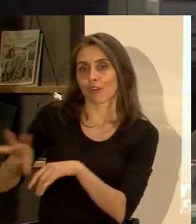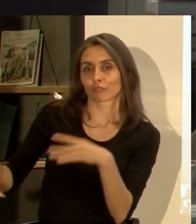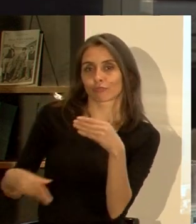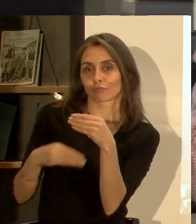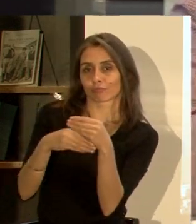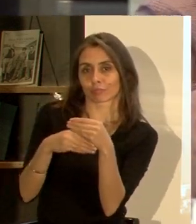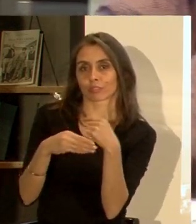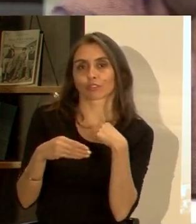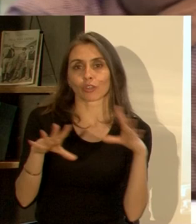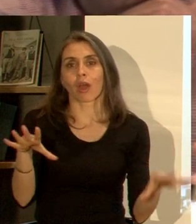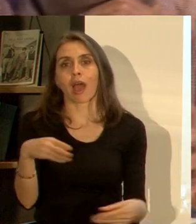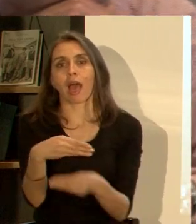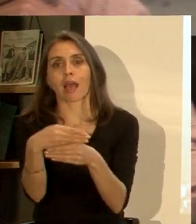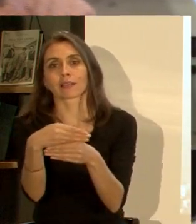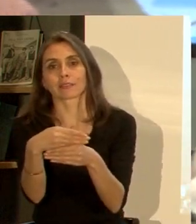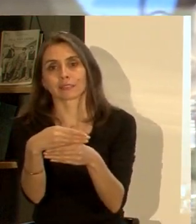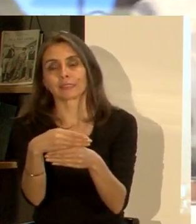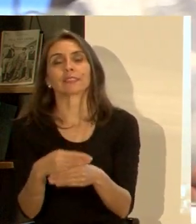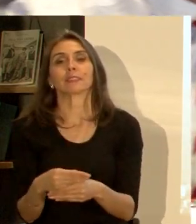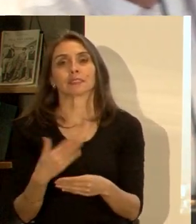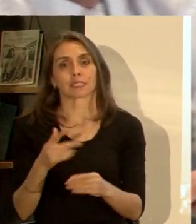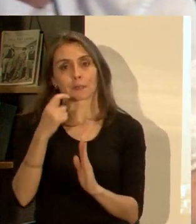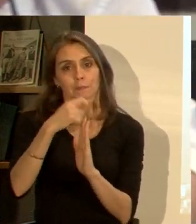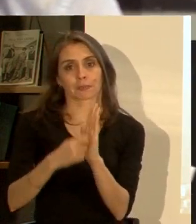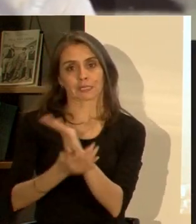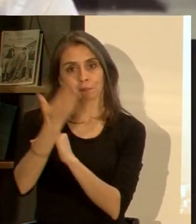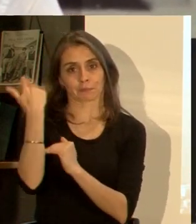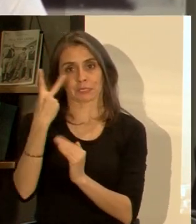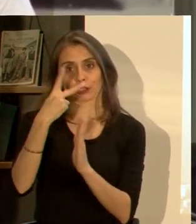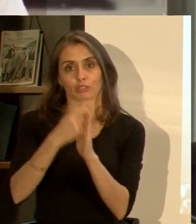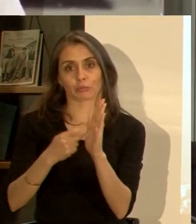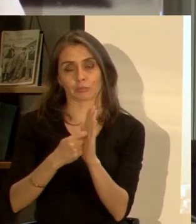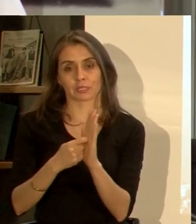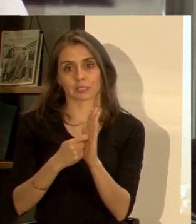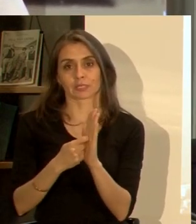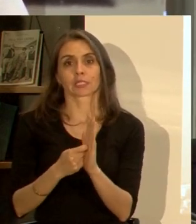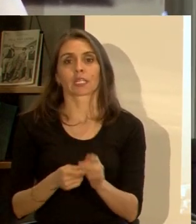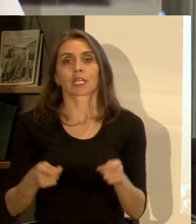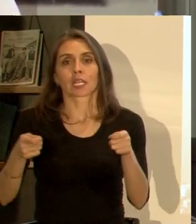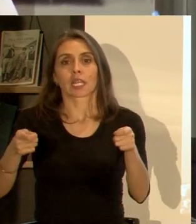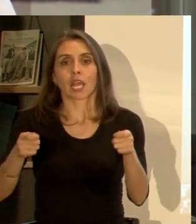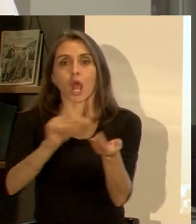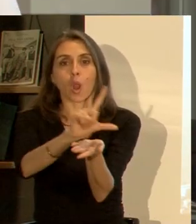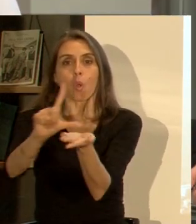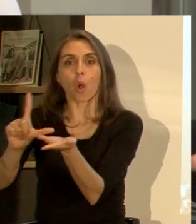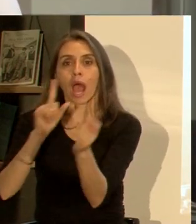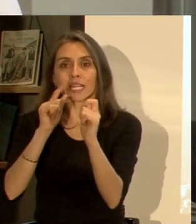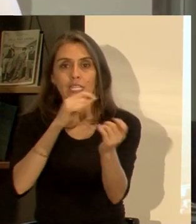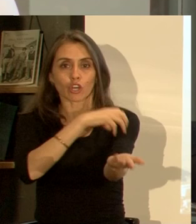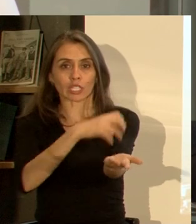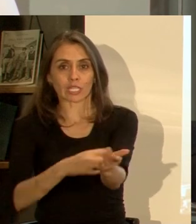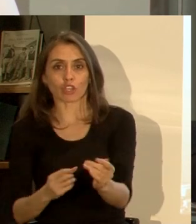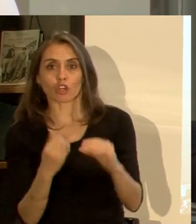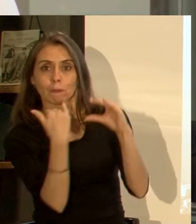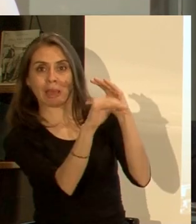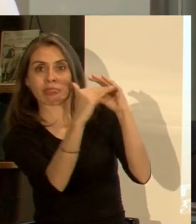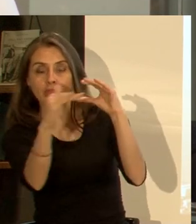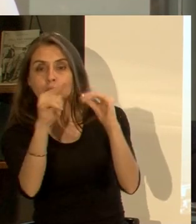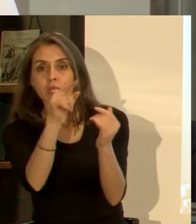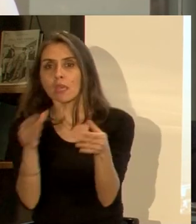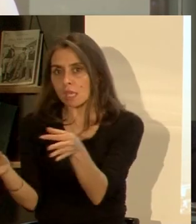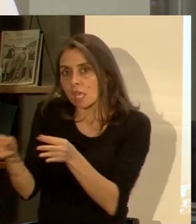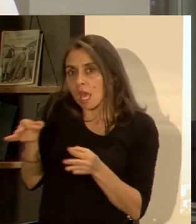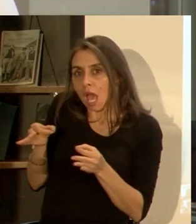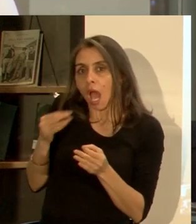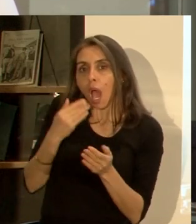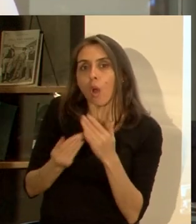agregar una cosa más nosotros estamos enviamos el mes pasado hace dos meses una matriz de riesgo a todas las regiones para que ellas puedan establecer